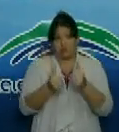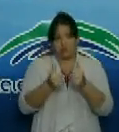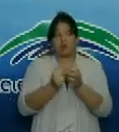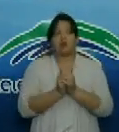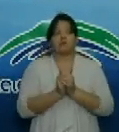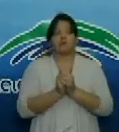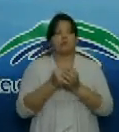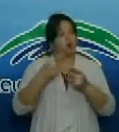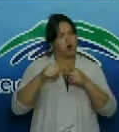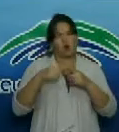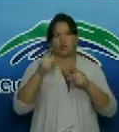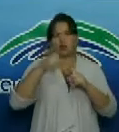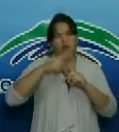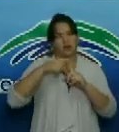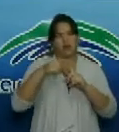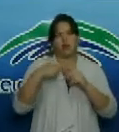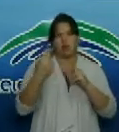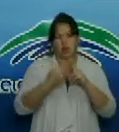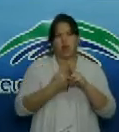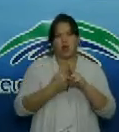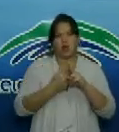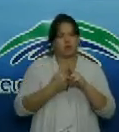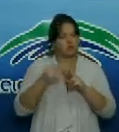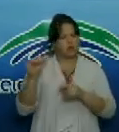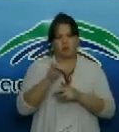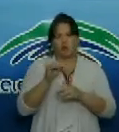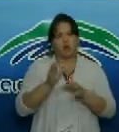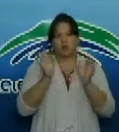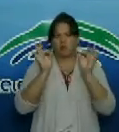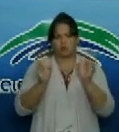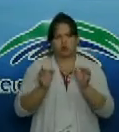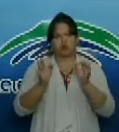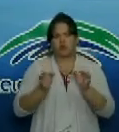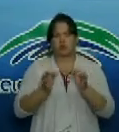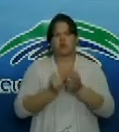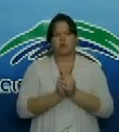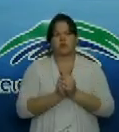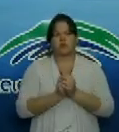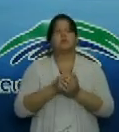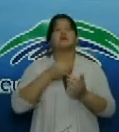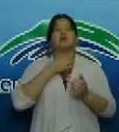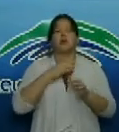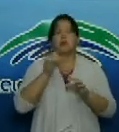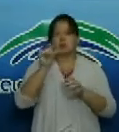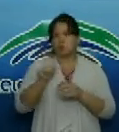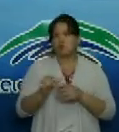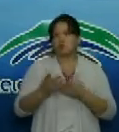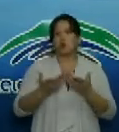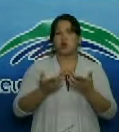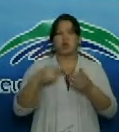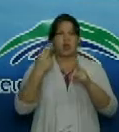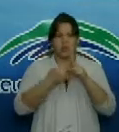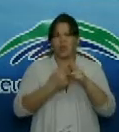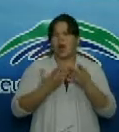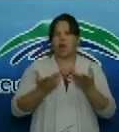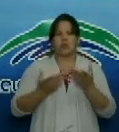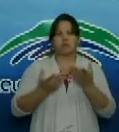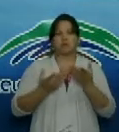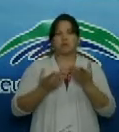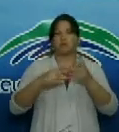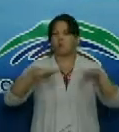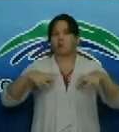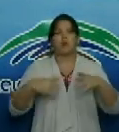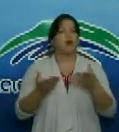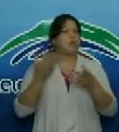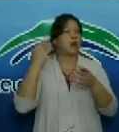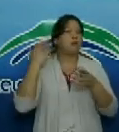tareas son cumplidas tal y como siempre ha estado establecido el paciente que se descompense de una enfermedad importante es